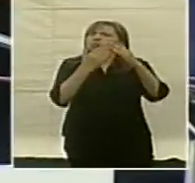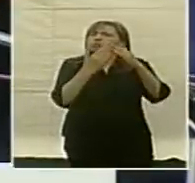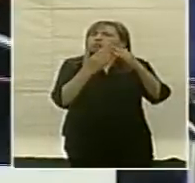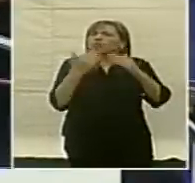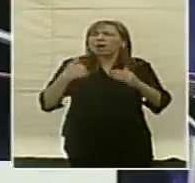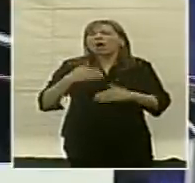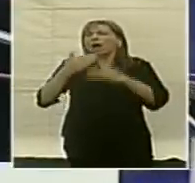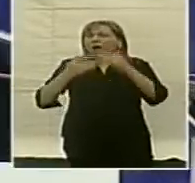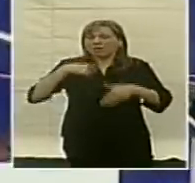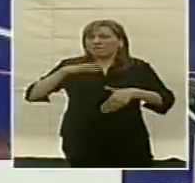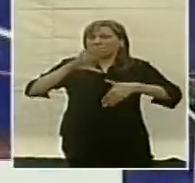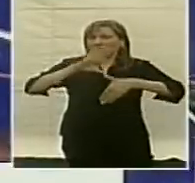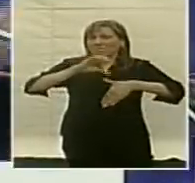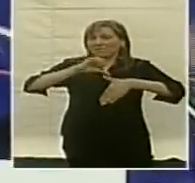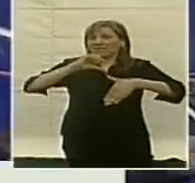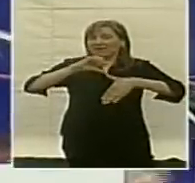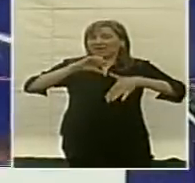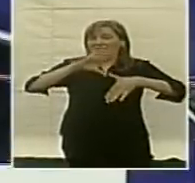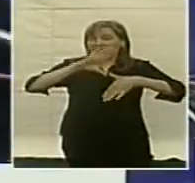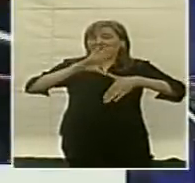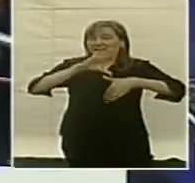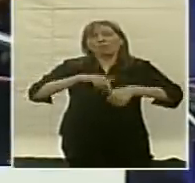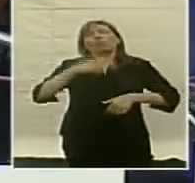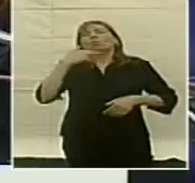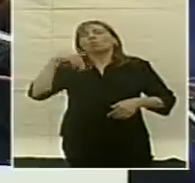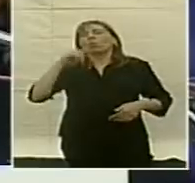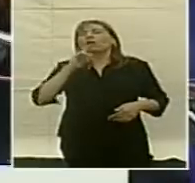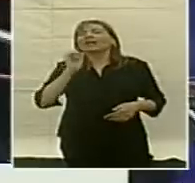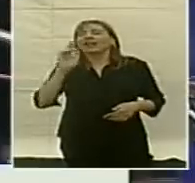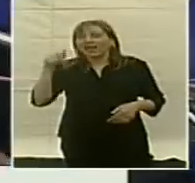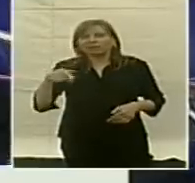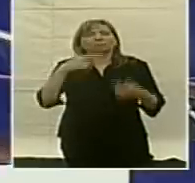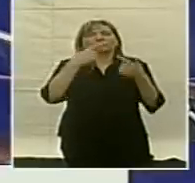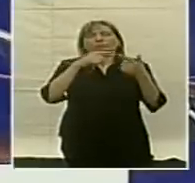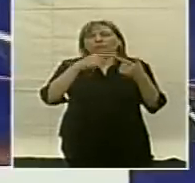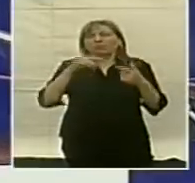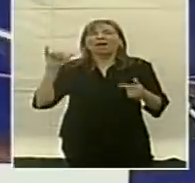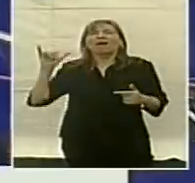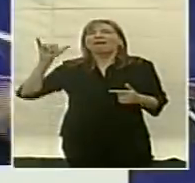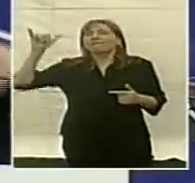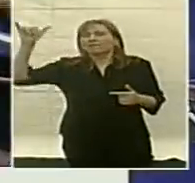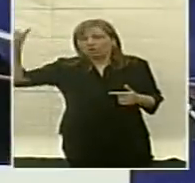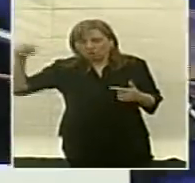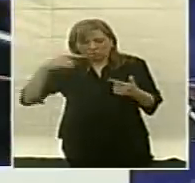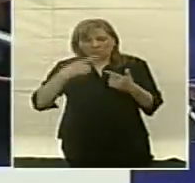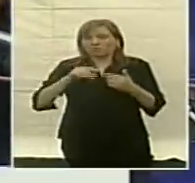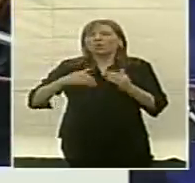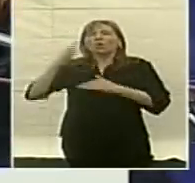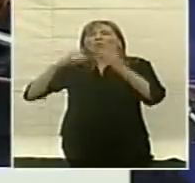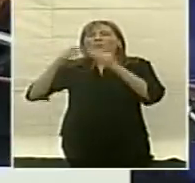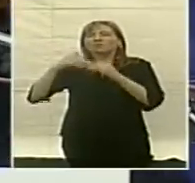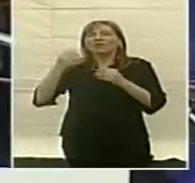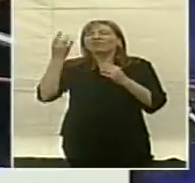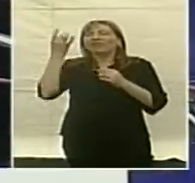campos en la América Latina, en materia nuclear, en materia aérea, en materia de construcción de